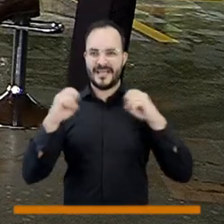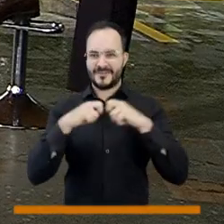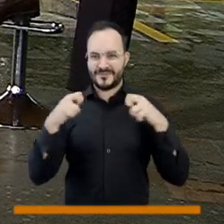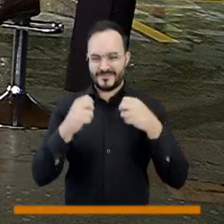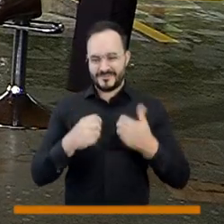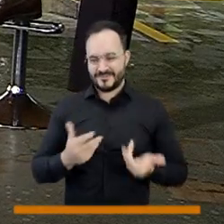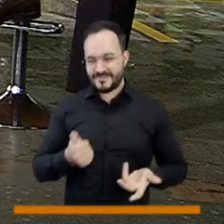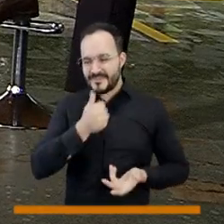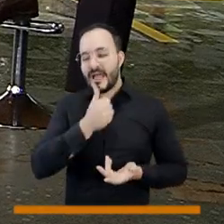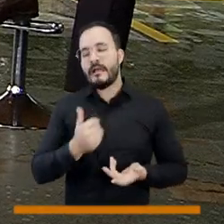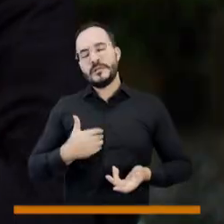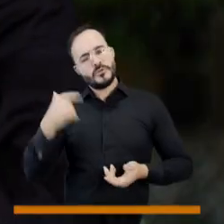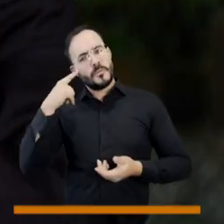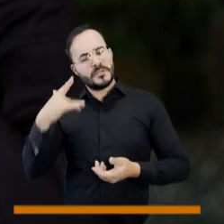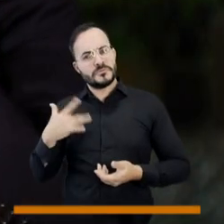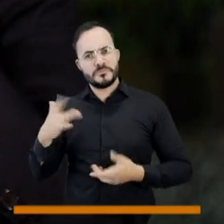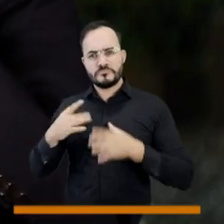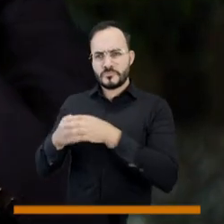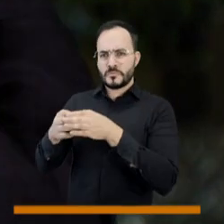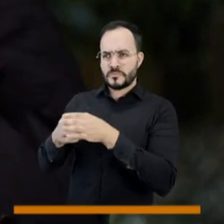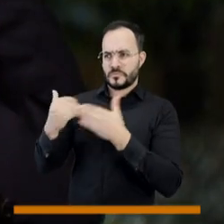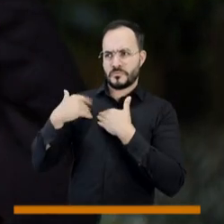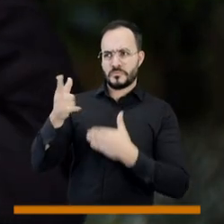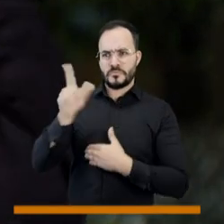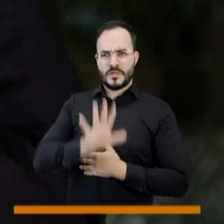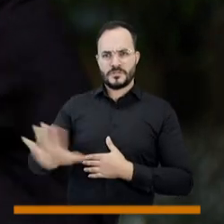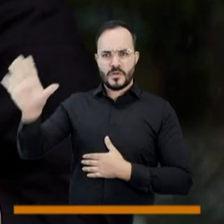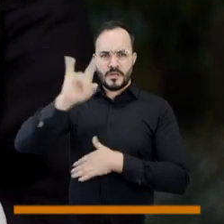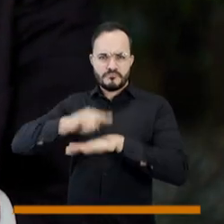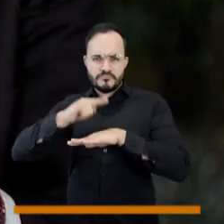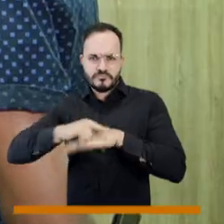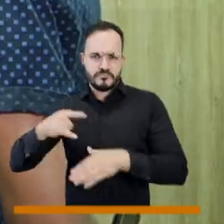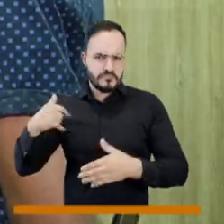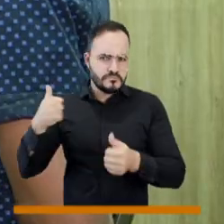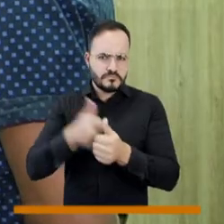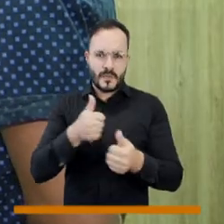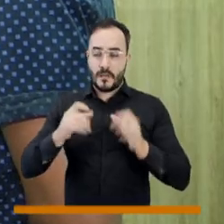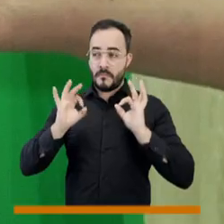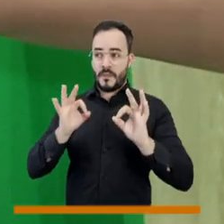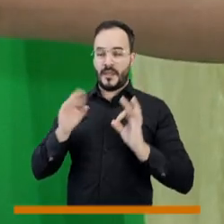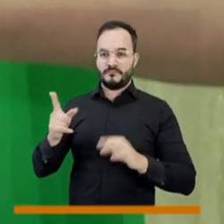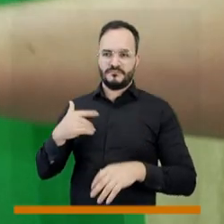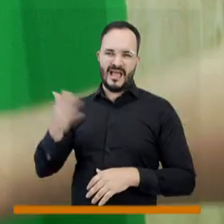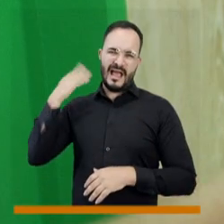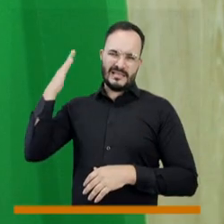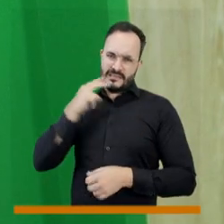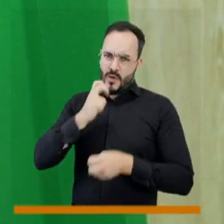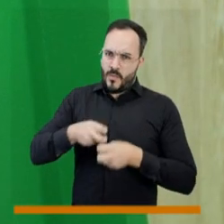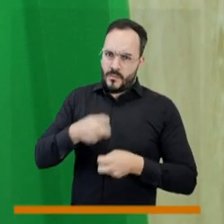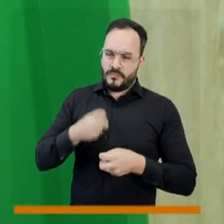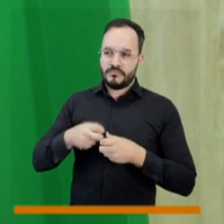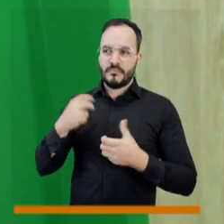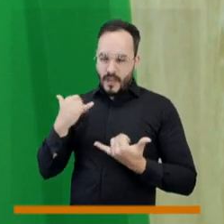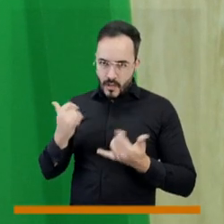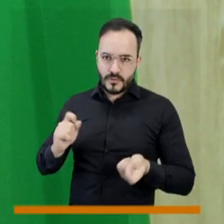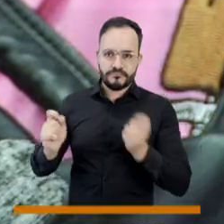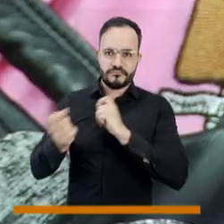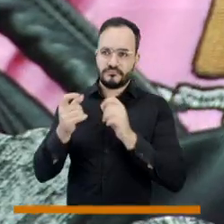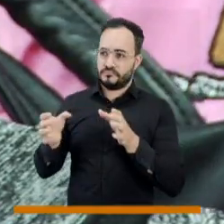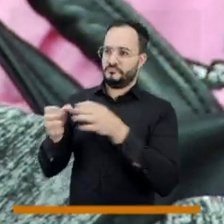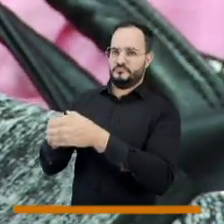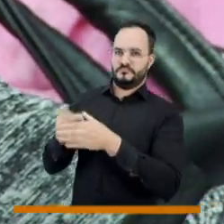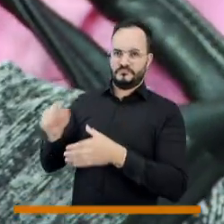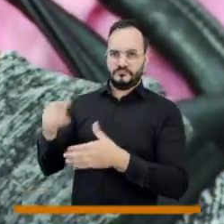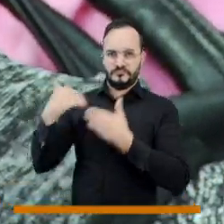que necesita un sistema bueno y a mí me parece que guardadas proporciones toda esta crisis que al principio tuvo mucho el conato de decir bueno, entonces